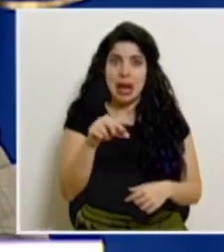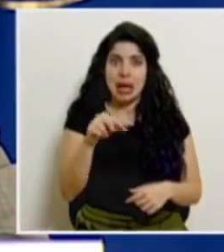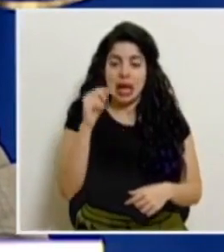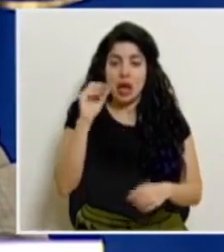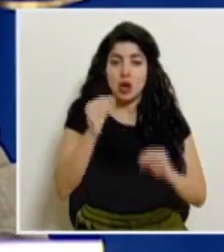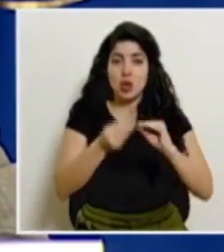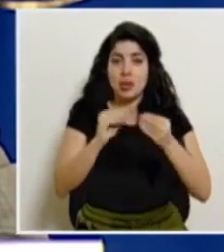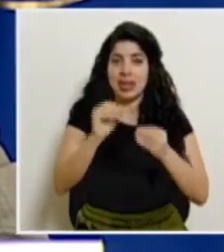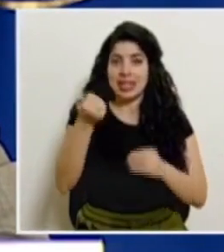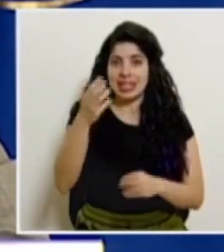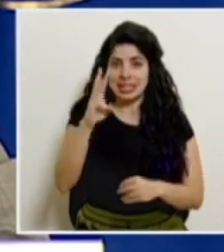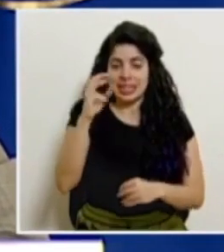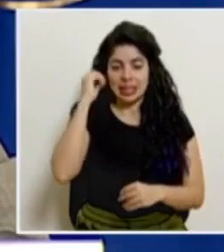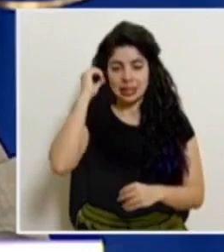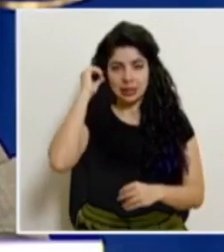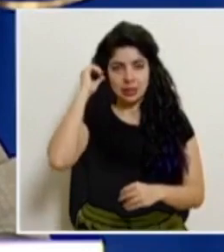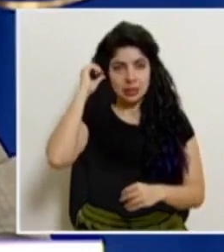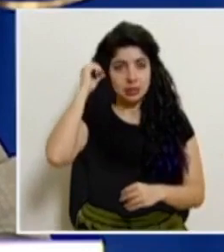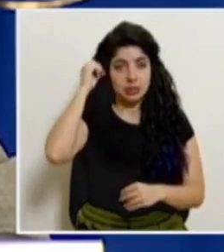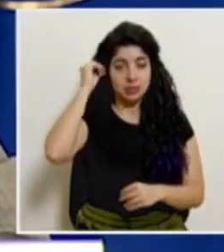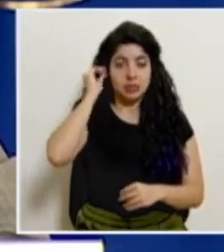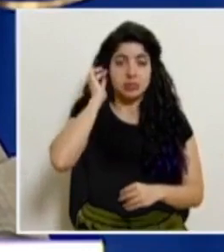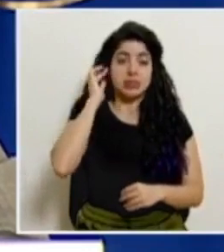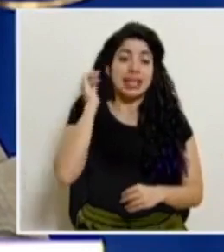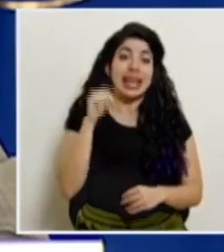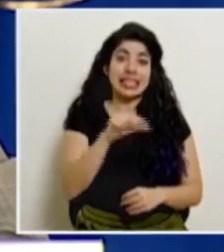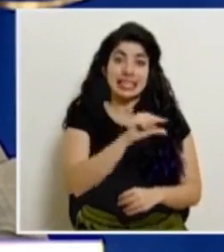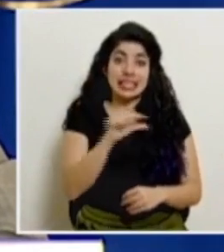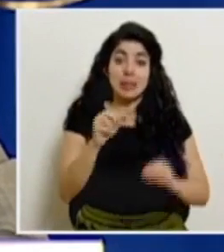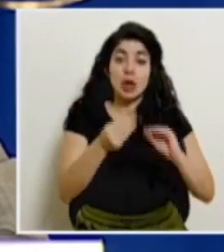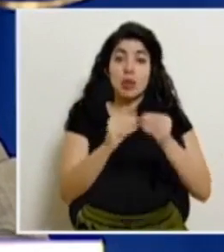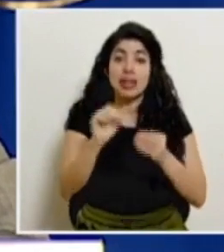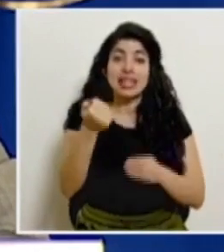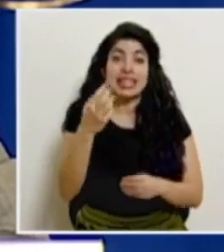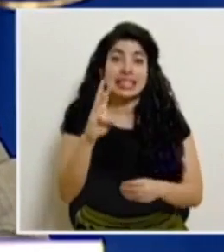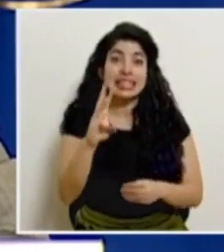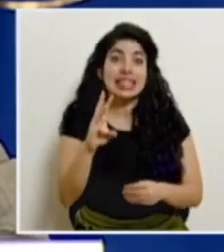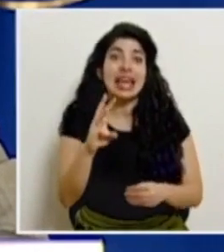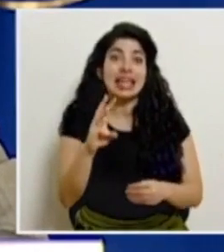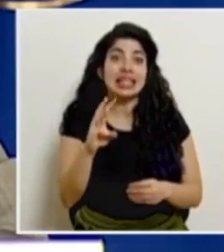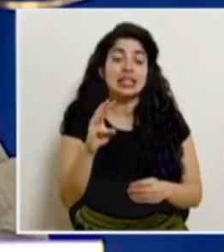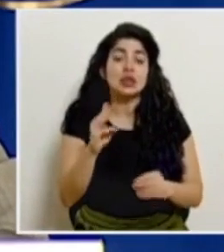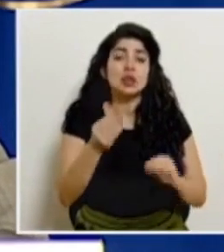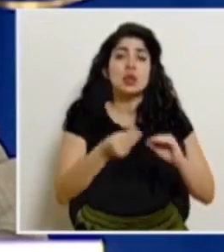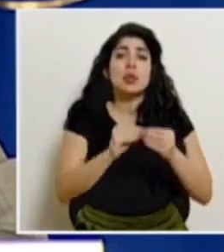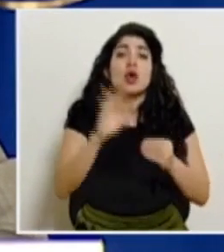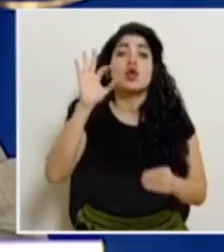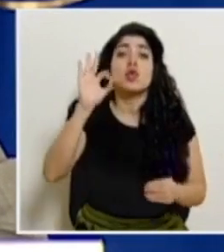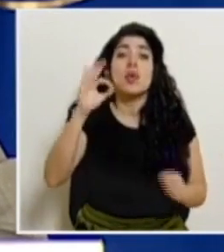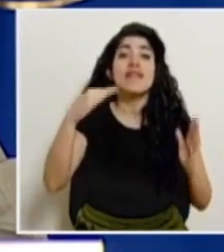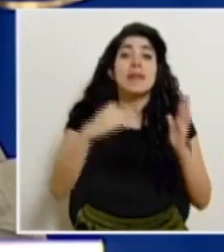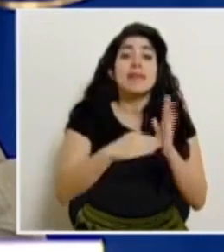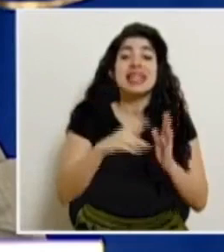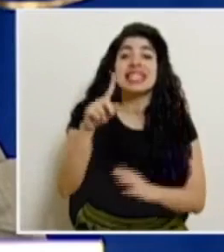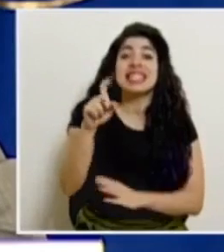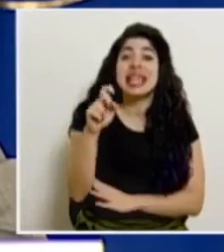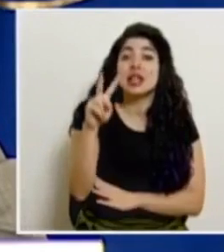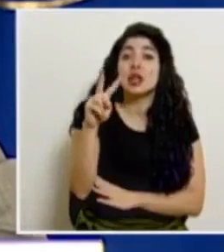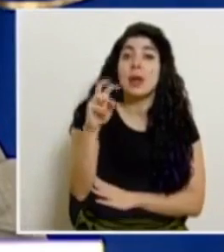número 16. Esta semana epidemiológica número 16 cerró con una cifra de 9,120